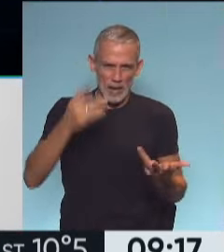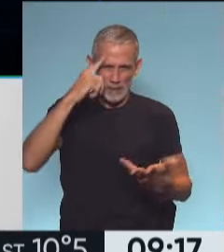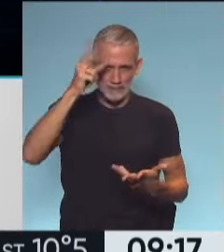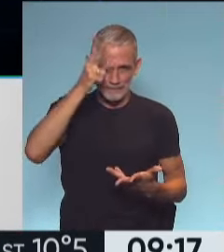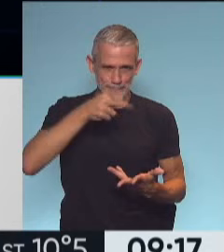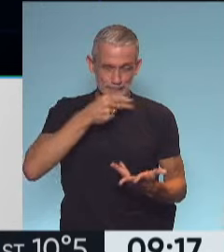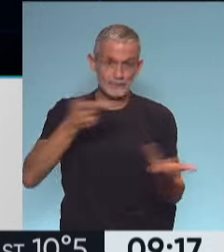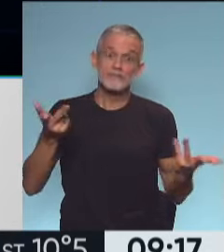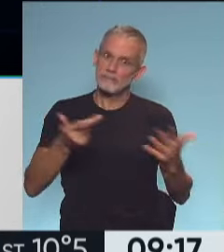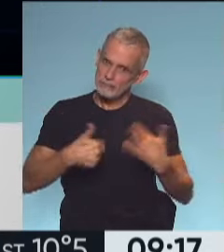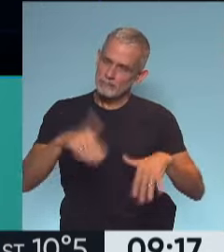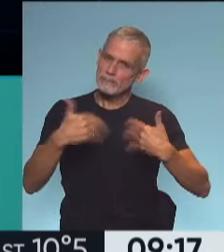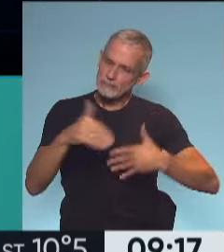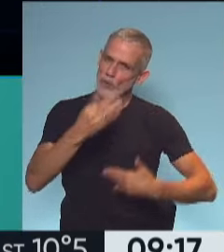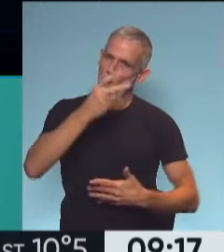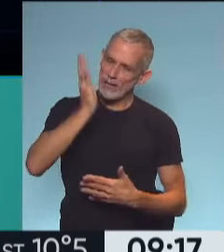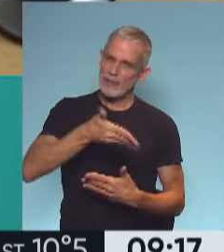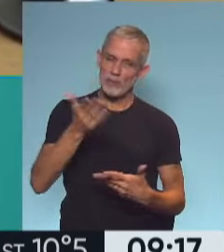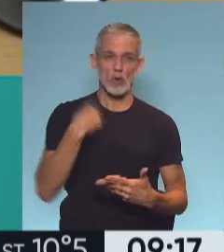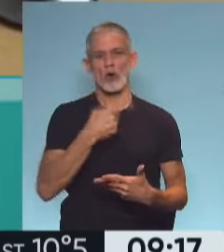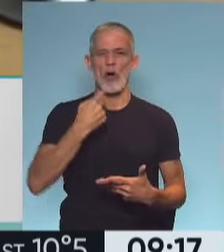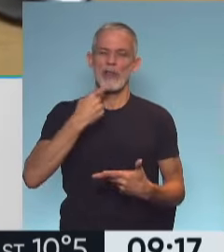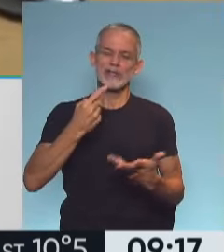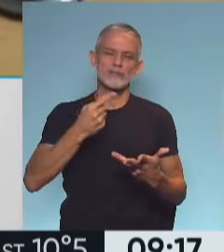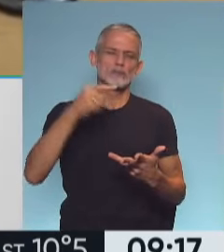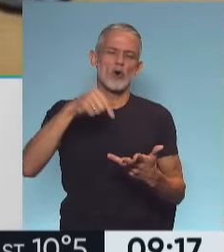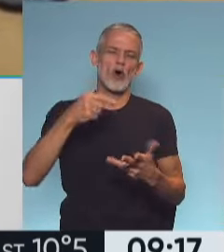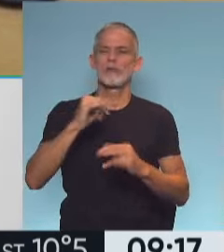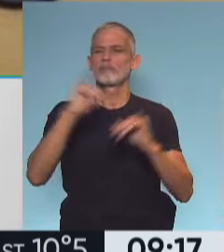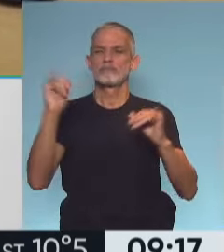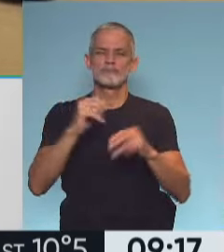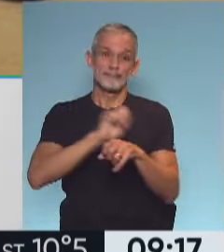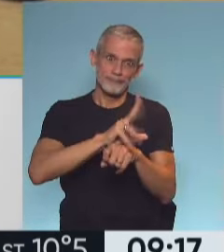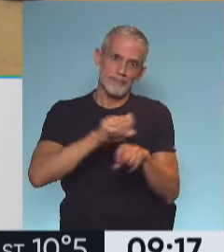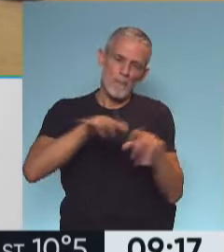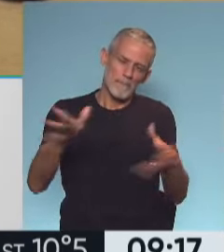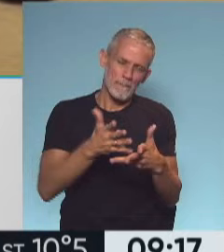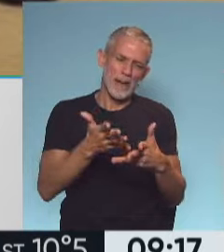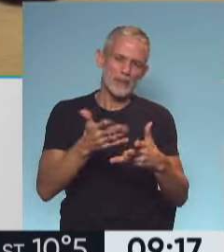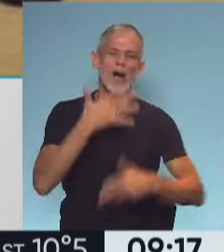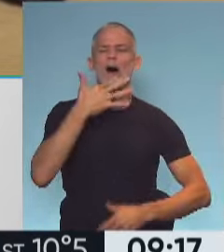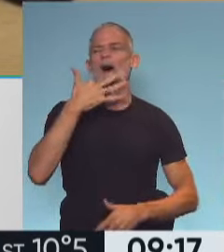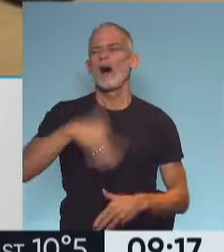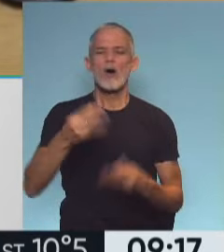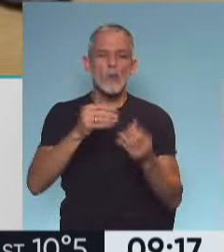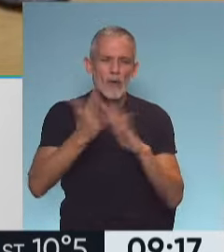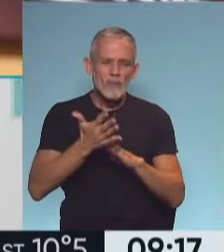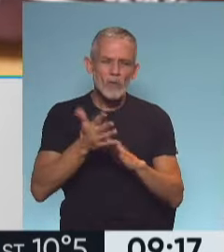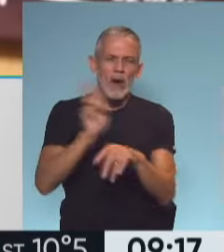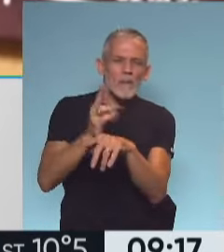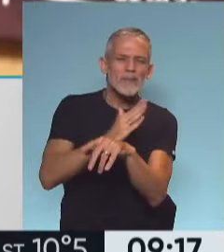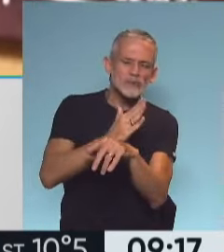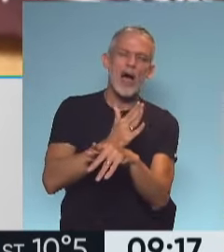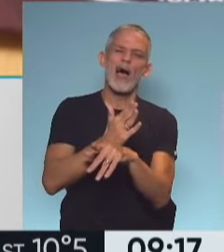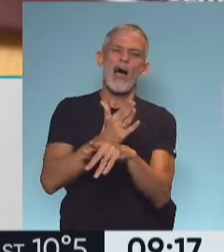Es un porcentaje muy alto, porque además nosotros decimos, cuando hablamos hoy, quizás con la pandemia, mucha gente ha empezado a comprender de qué se trata prevenir,